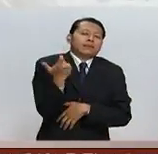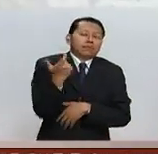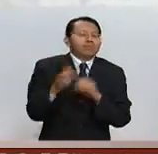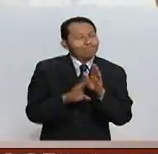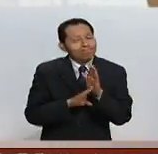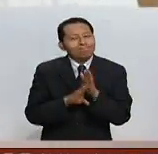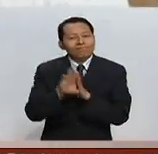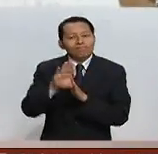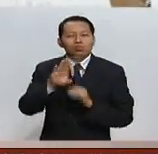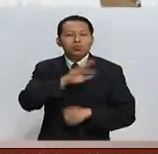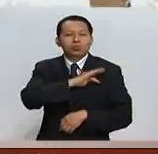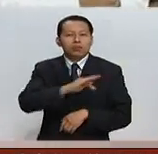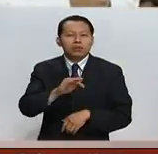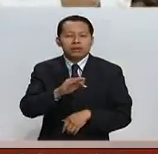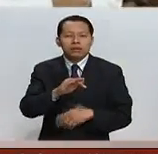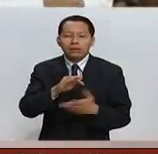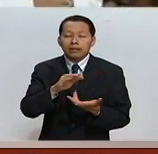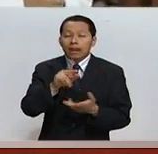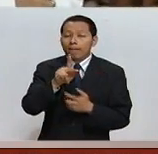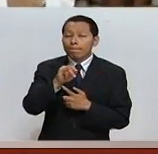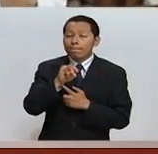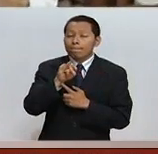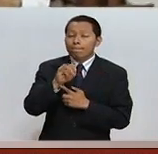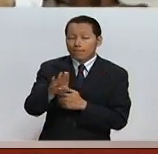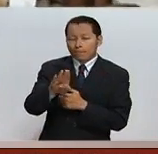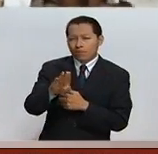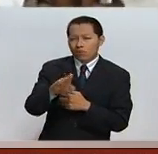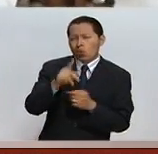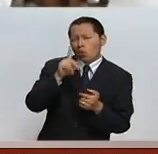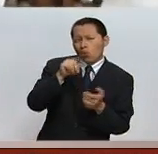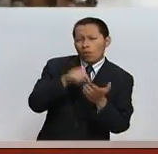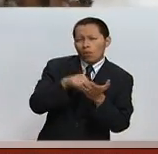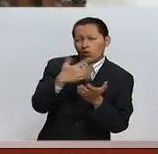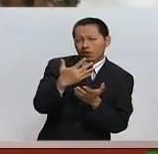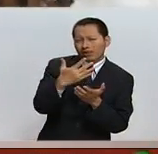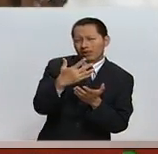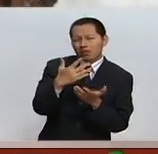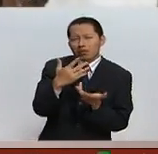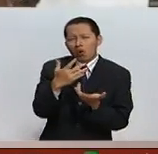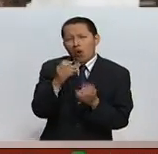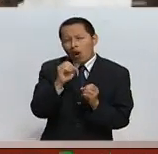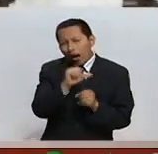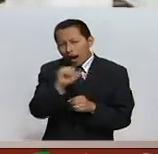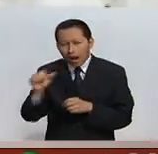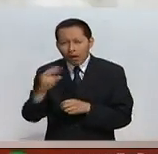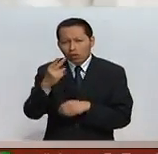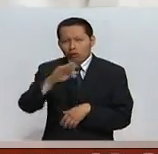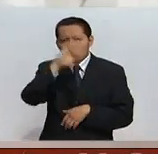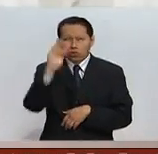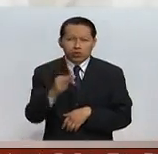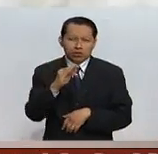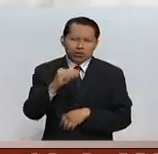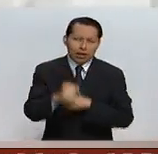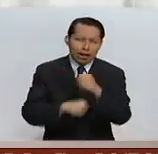tiene calculado que va a crecer el PIB entre 1.5 y 2% anual,